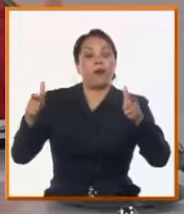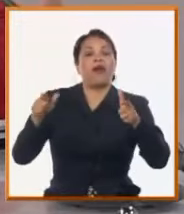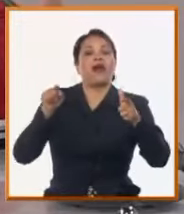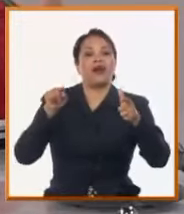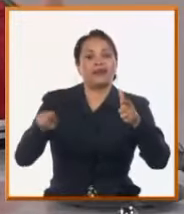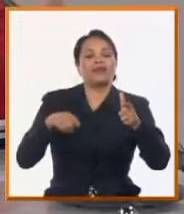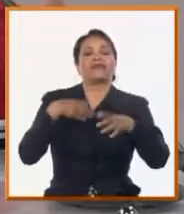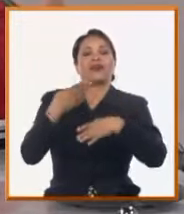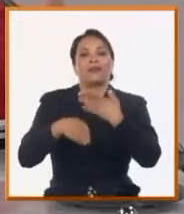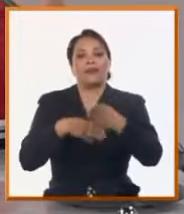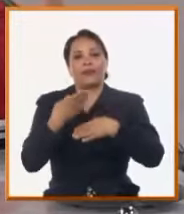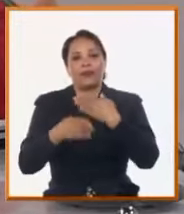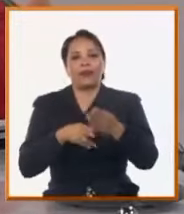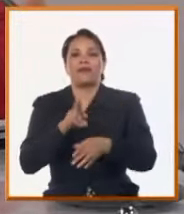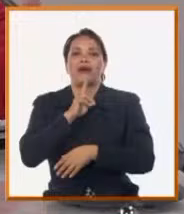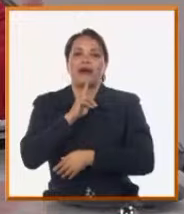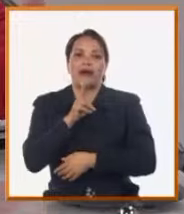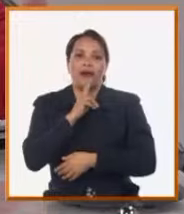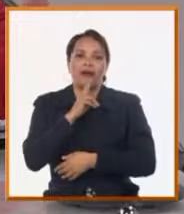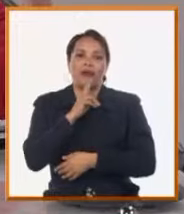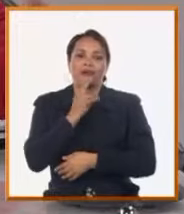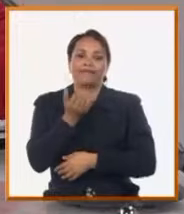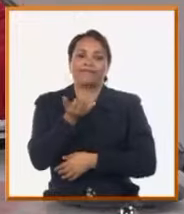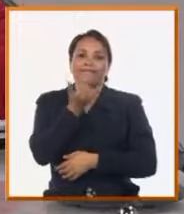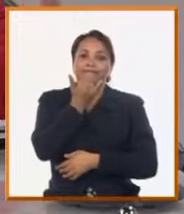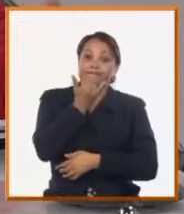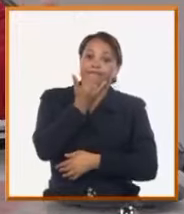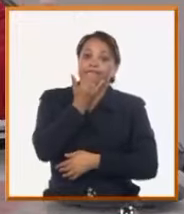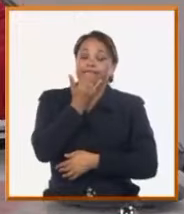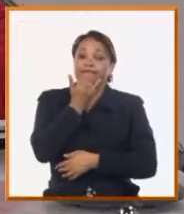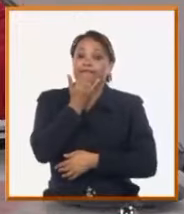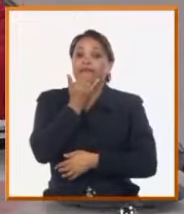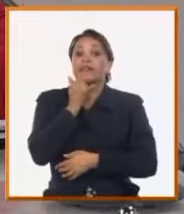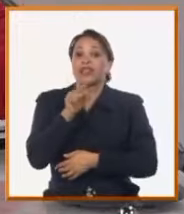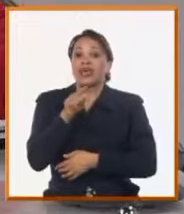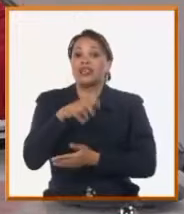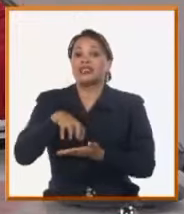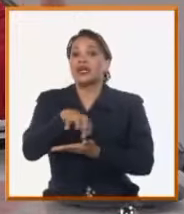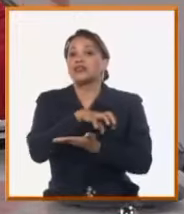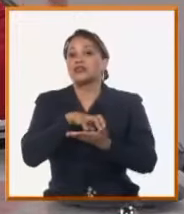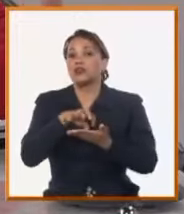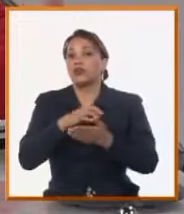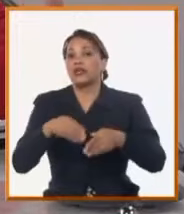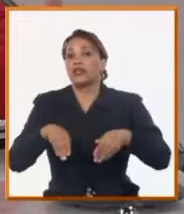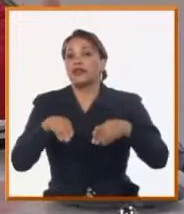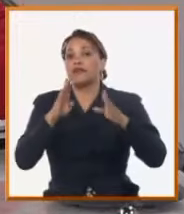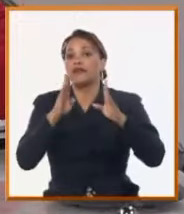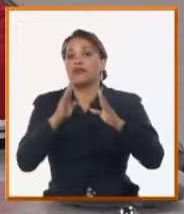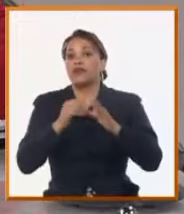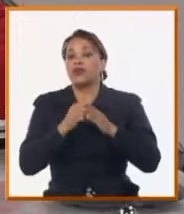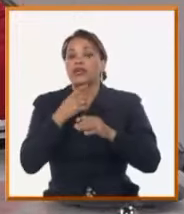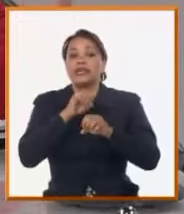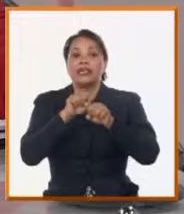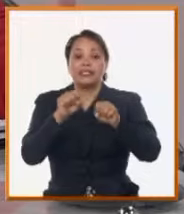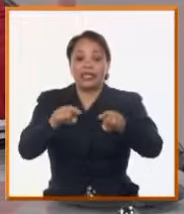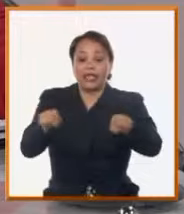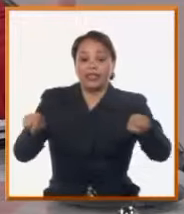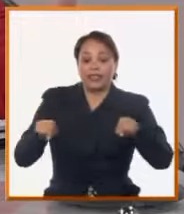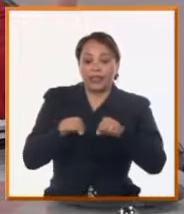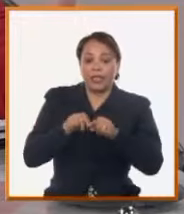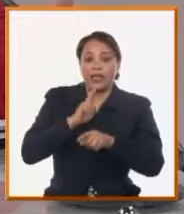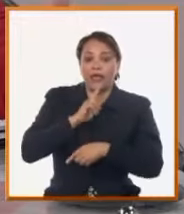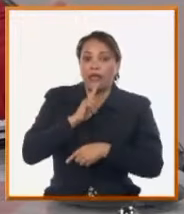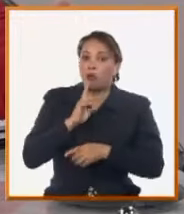déficit también de agua, y esa zona, esos edificios no tienen diseñado cisterna, ni tienen